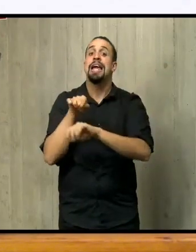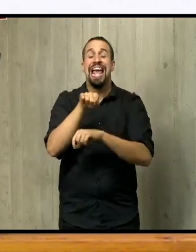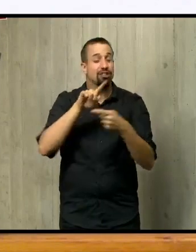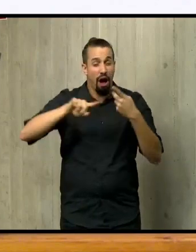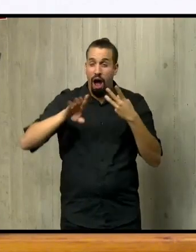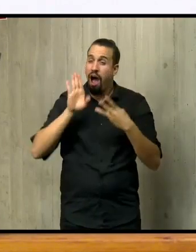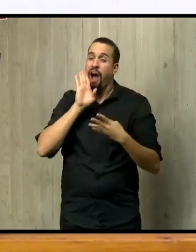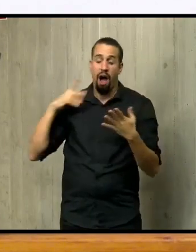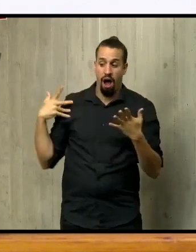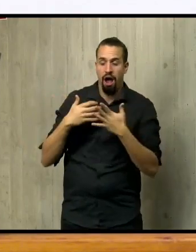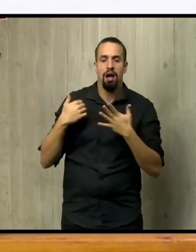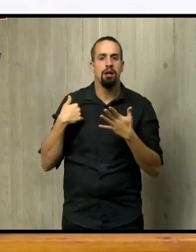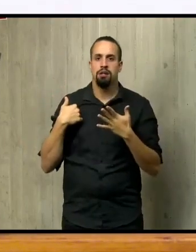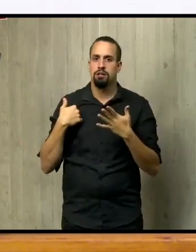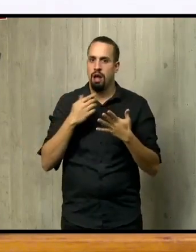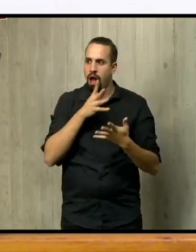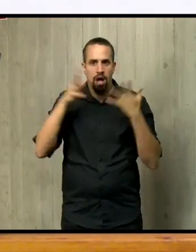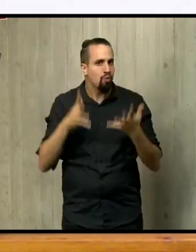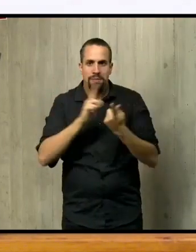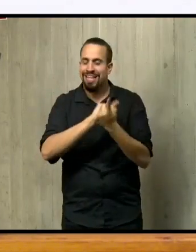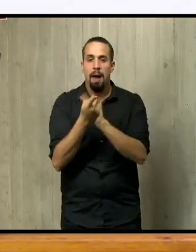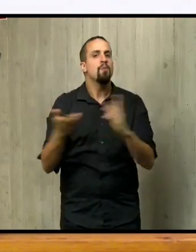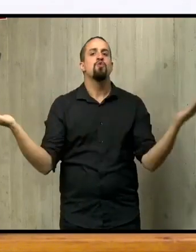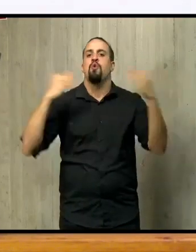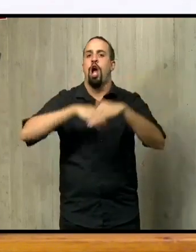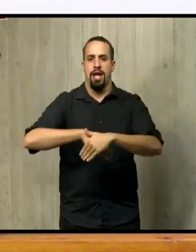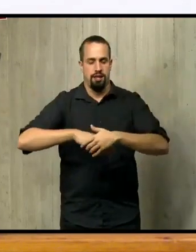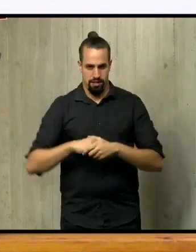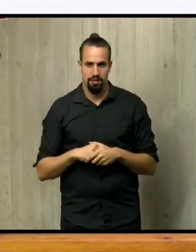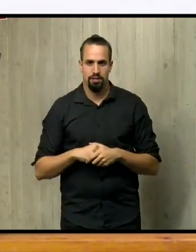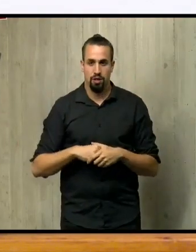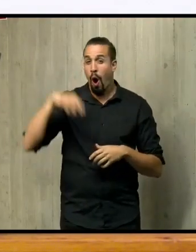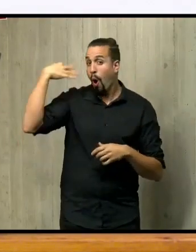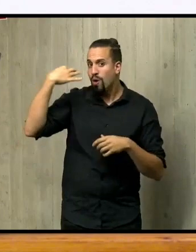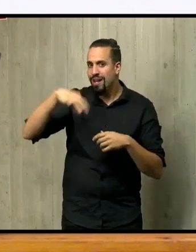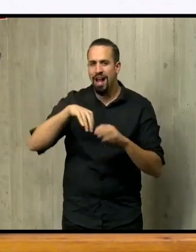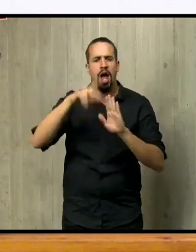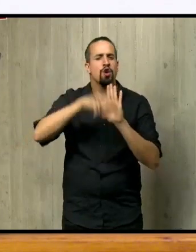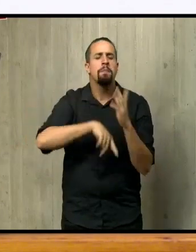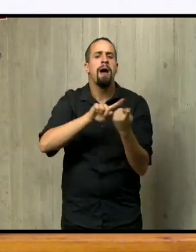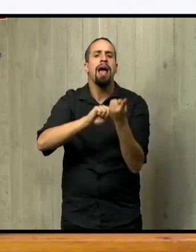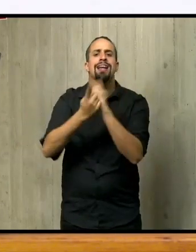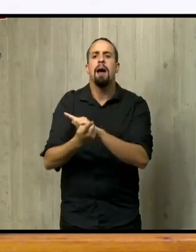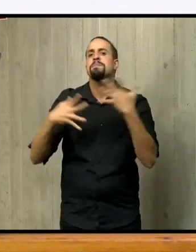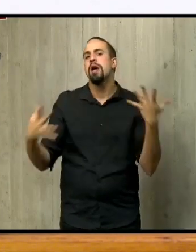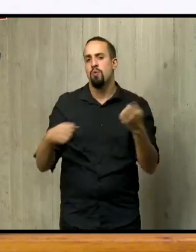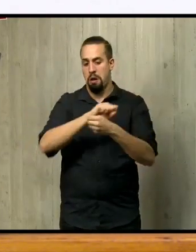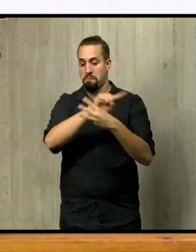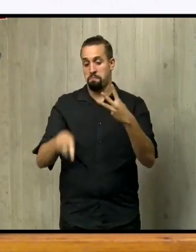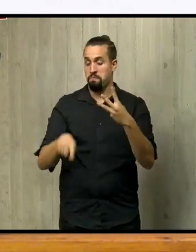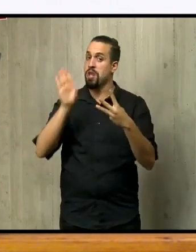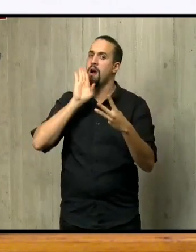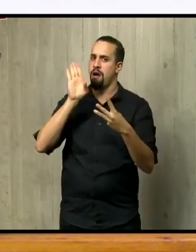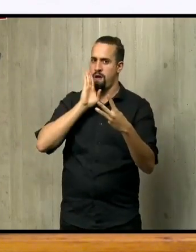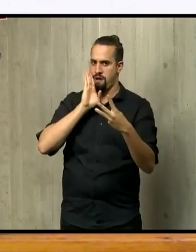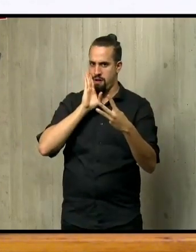nada de eso ha sufrido ningún cambio. Las únicas normas que cambian son estas tres a las que me refiero.